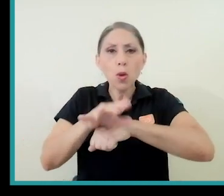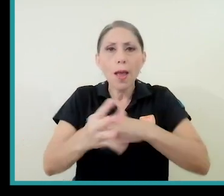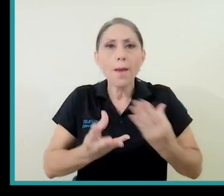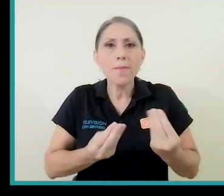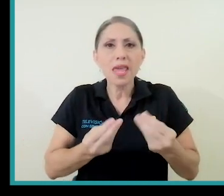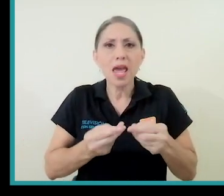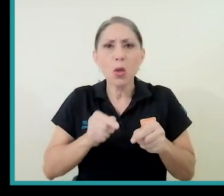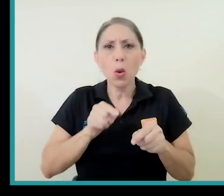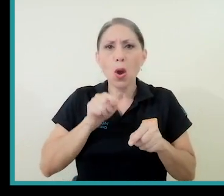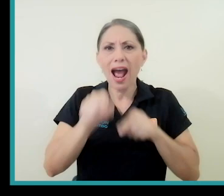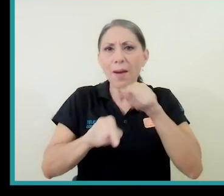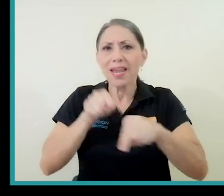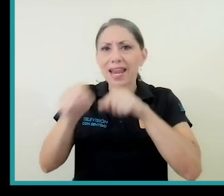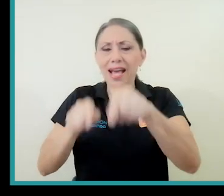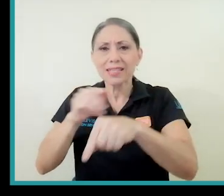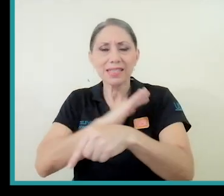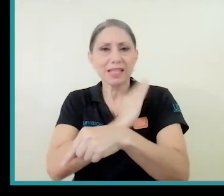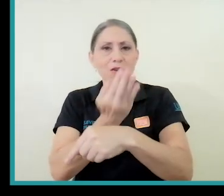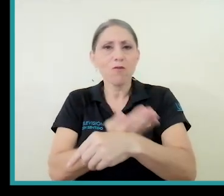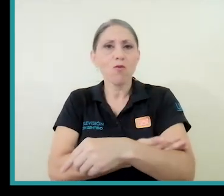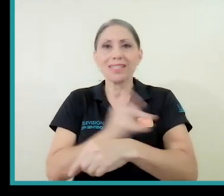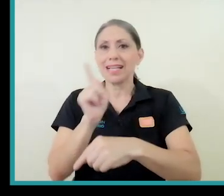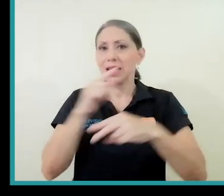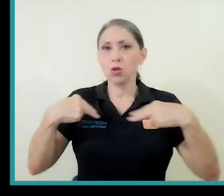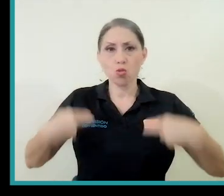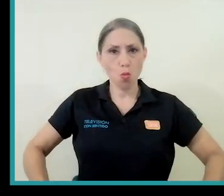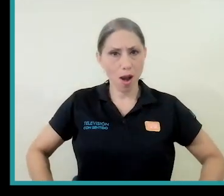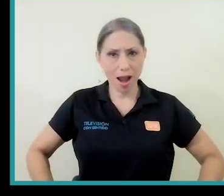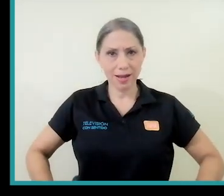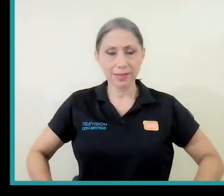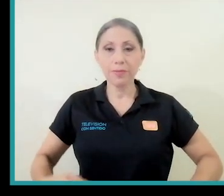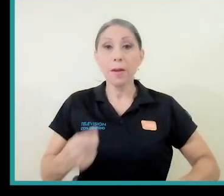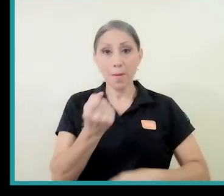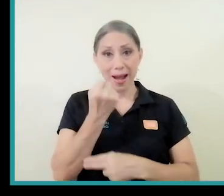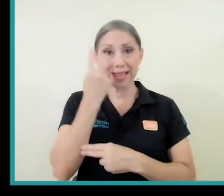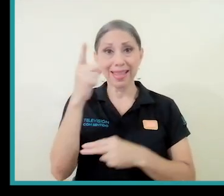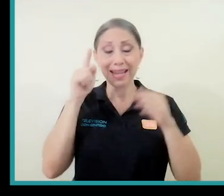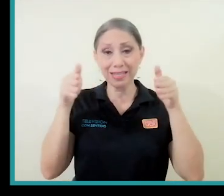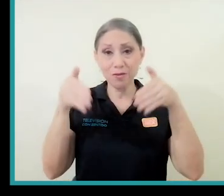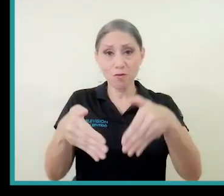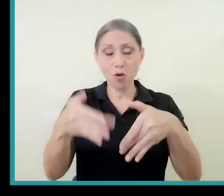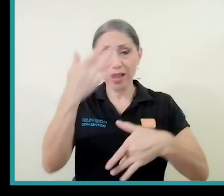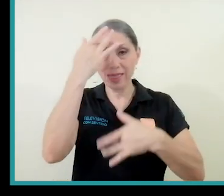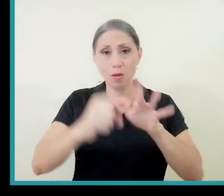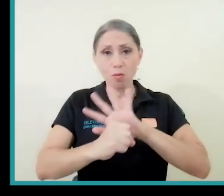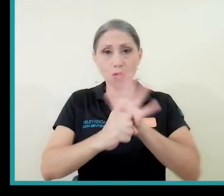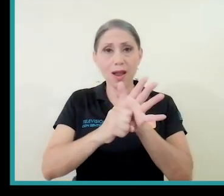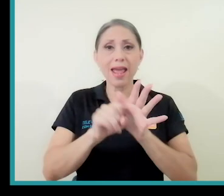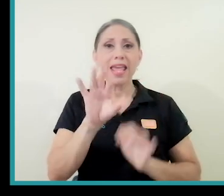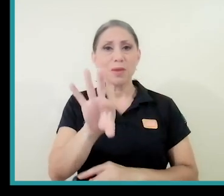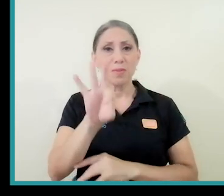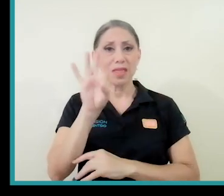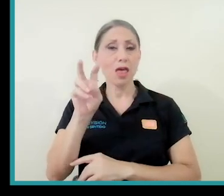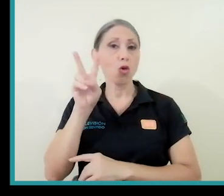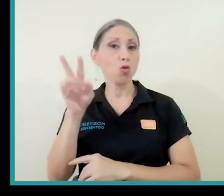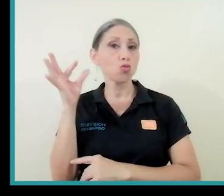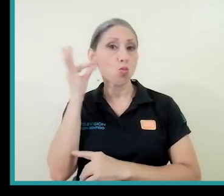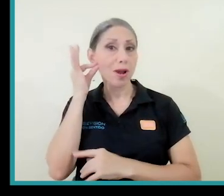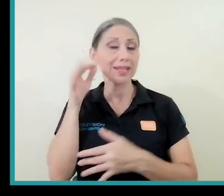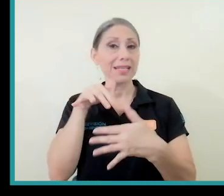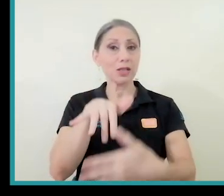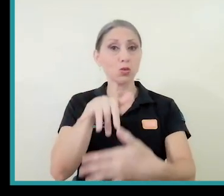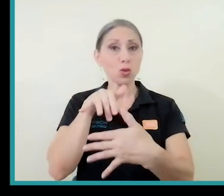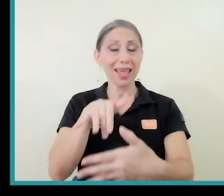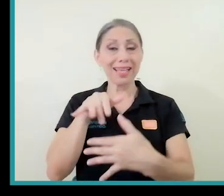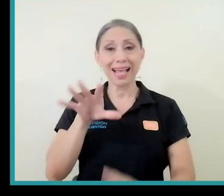el miedo y la amenaza de fuerzas sobrehumanas. Para entender mejor este enfoque de la pandemia, hemos invitado a